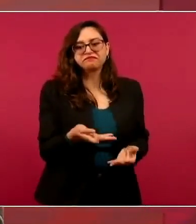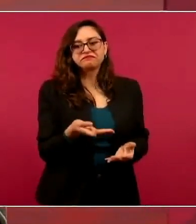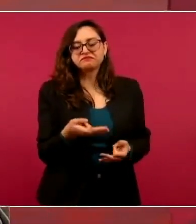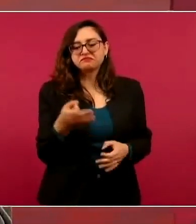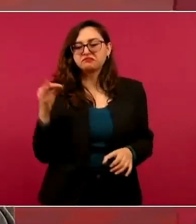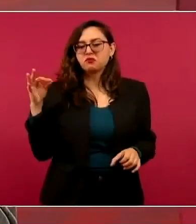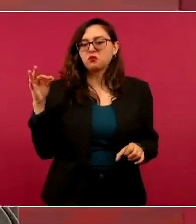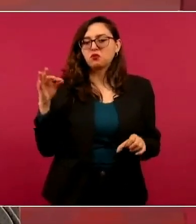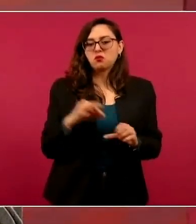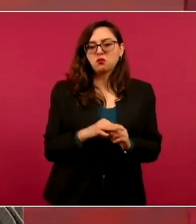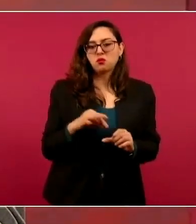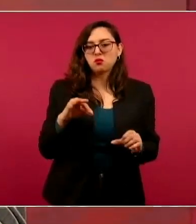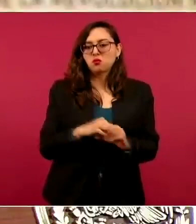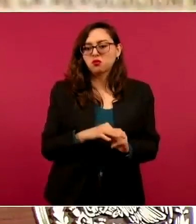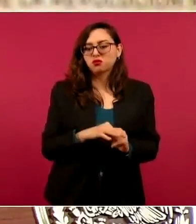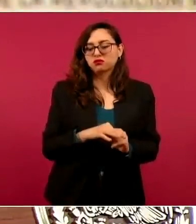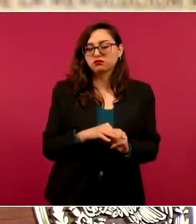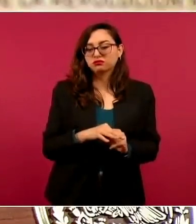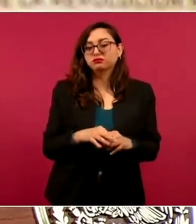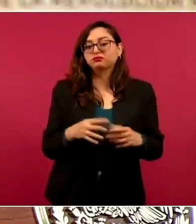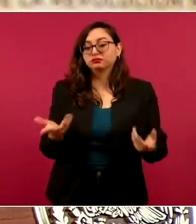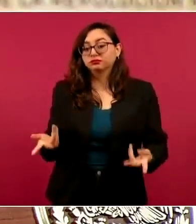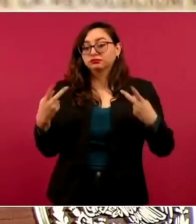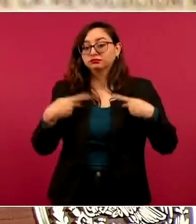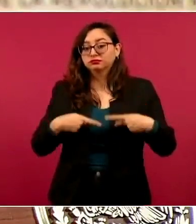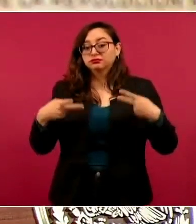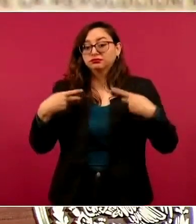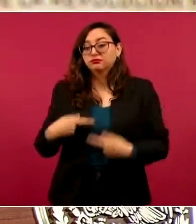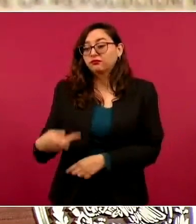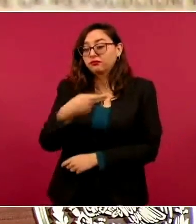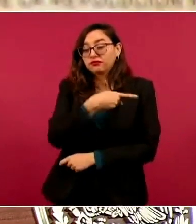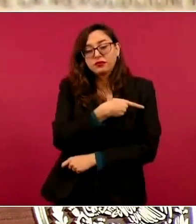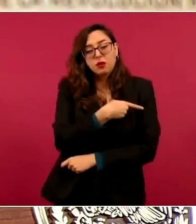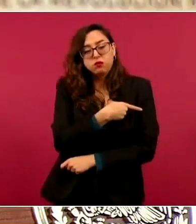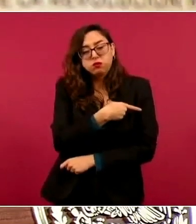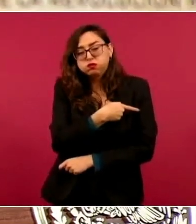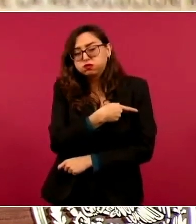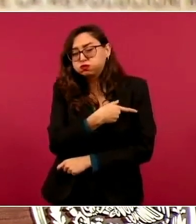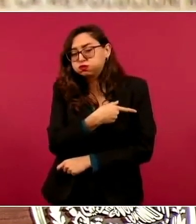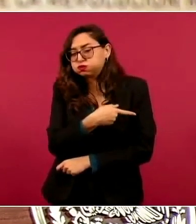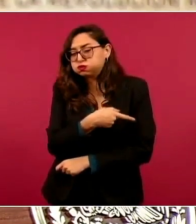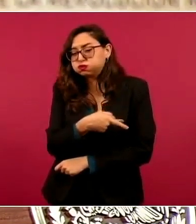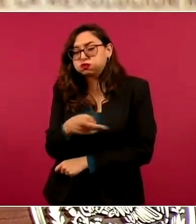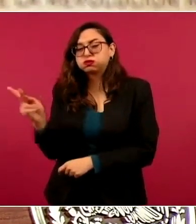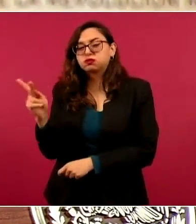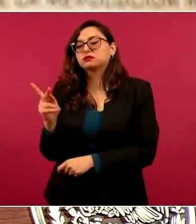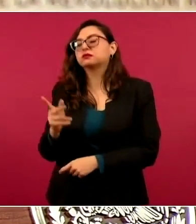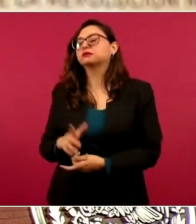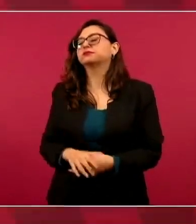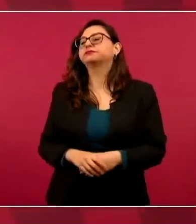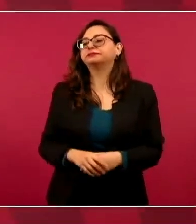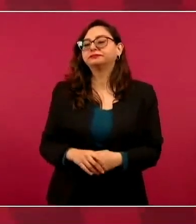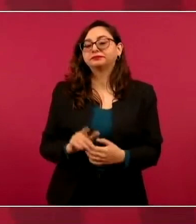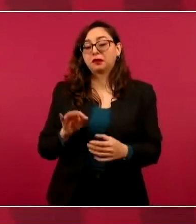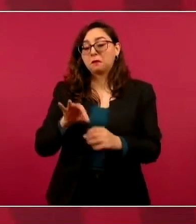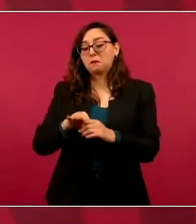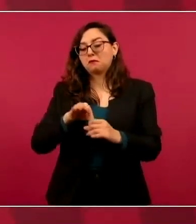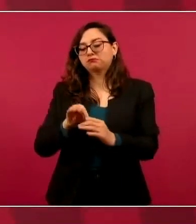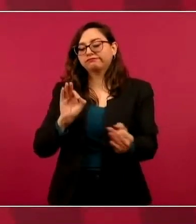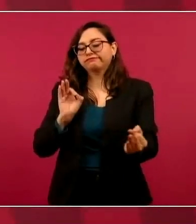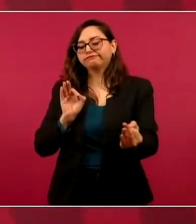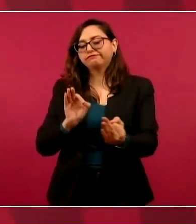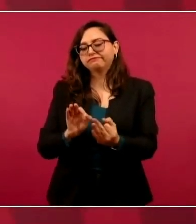y entregaban migajas y